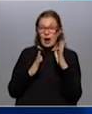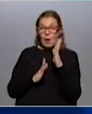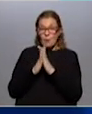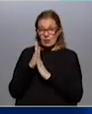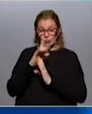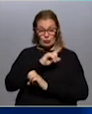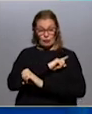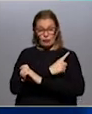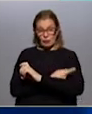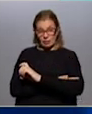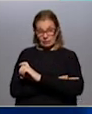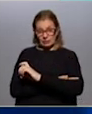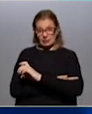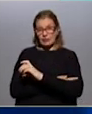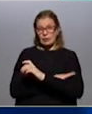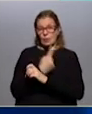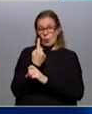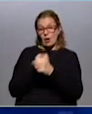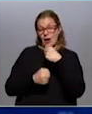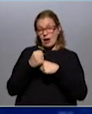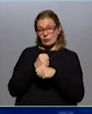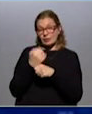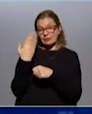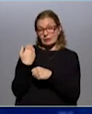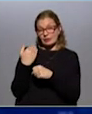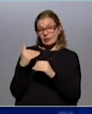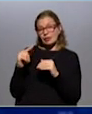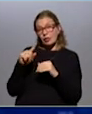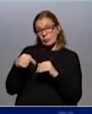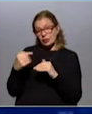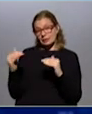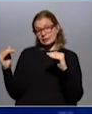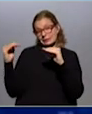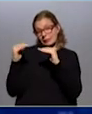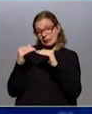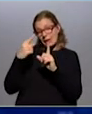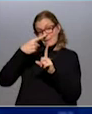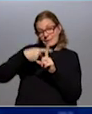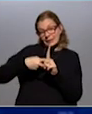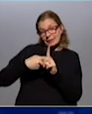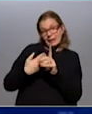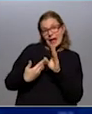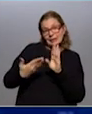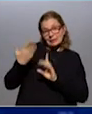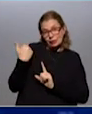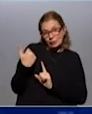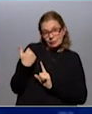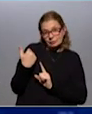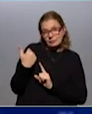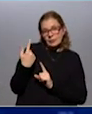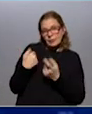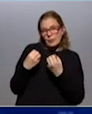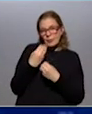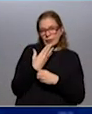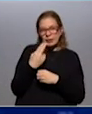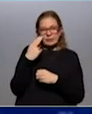fuerte en relación a lo que era la tasa de desempleo un año atrás y tenés estabilidad en relación a lo que era el mes anterior, principalmente porque la oferta y la